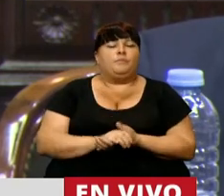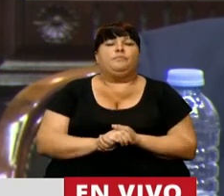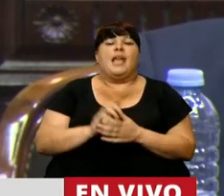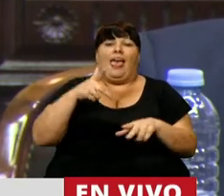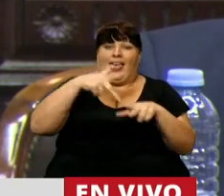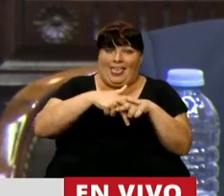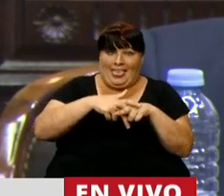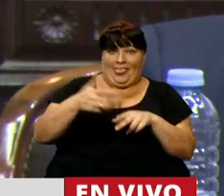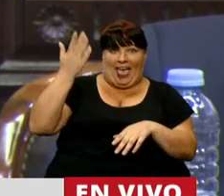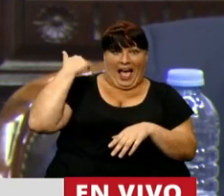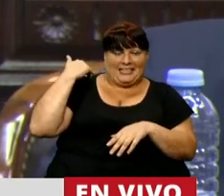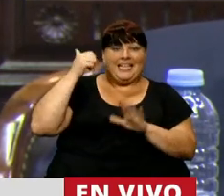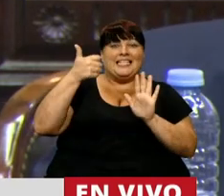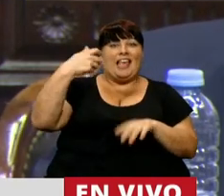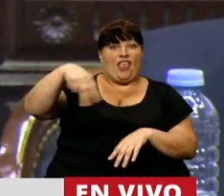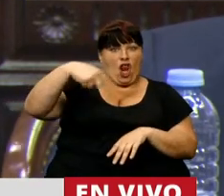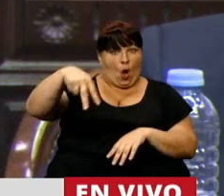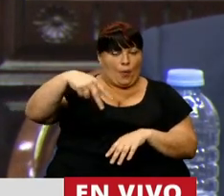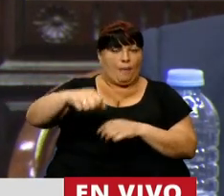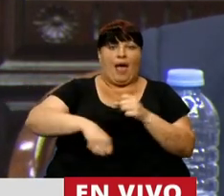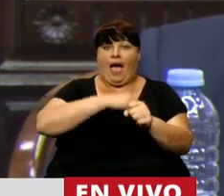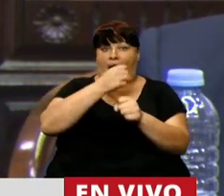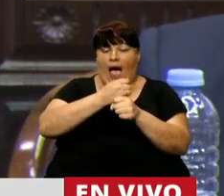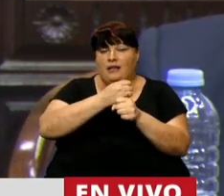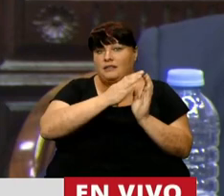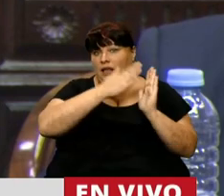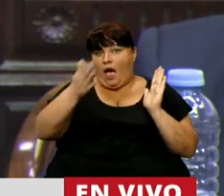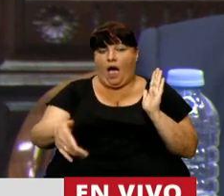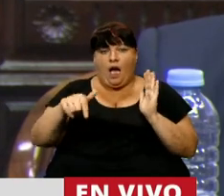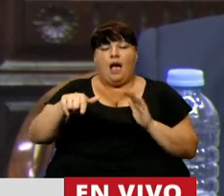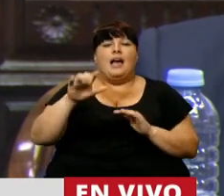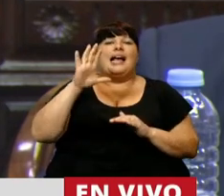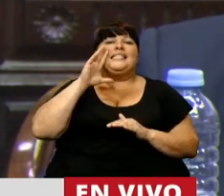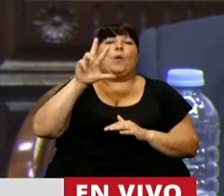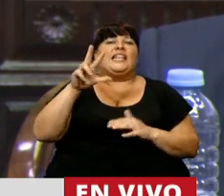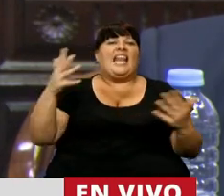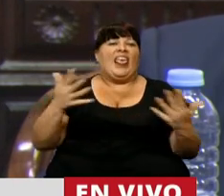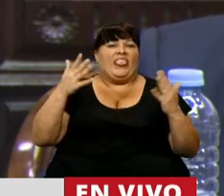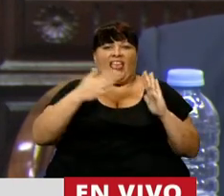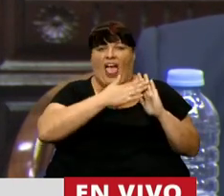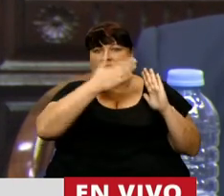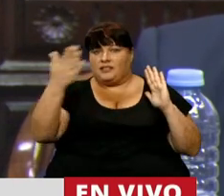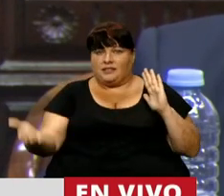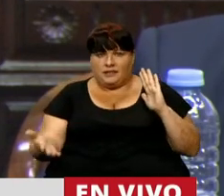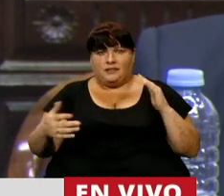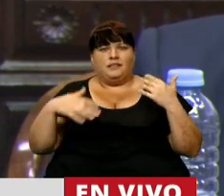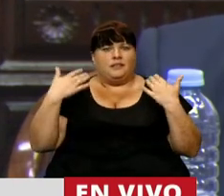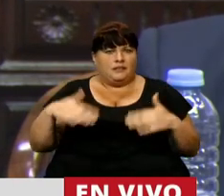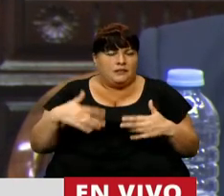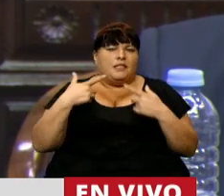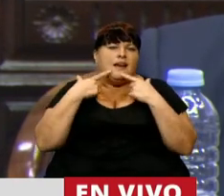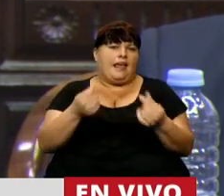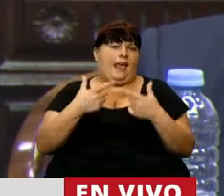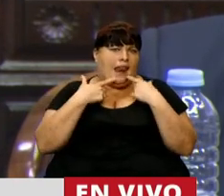el cuarto intermedio pasado el 6 de noviembre, pasaron 53 días con muchísimos